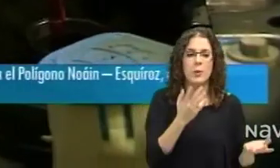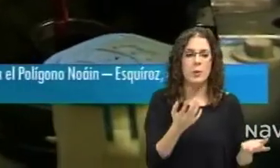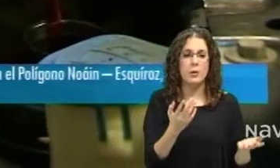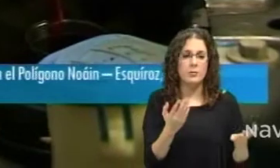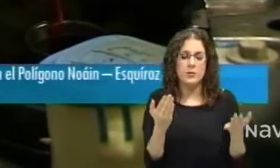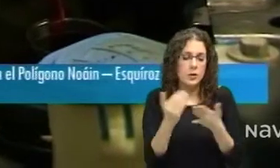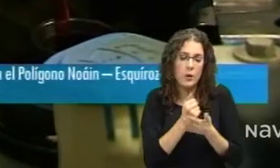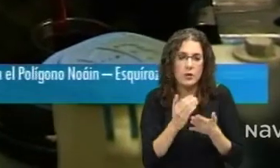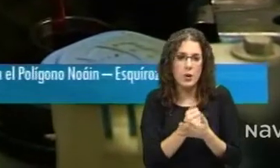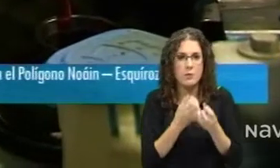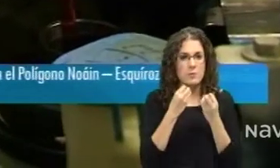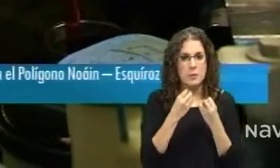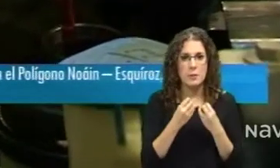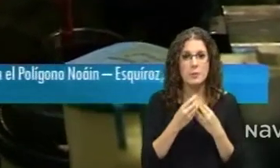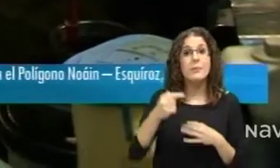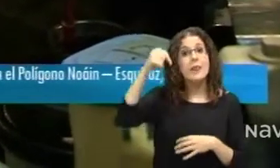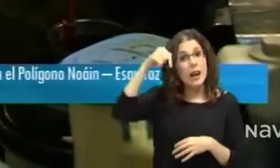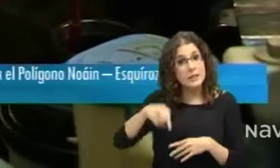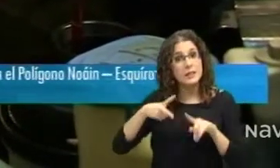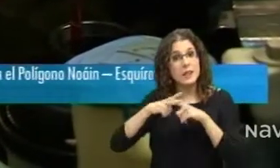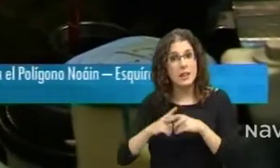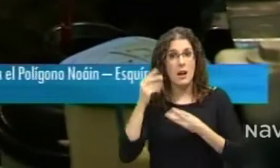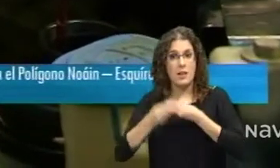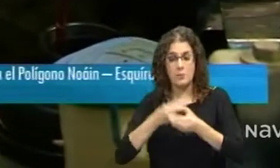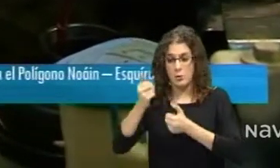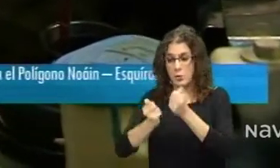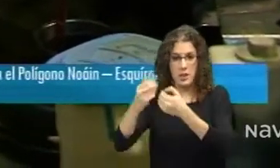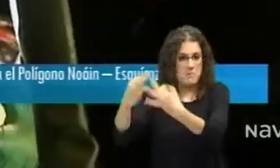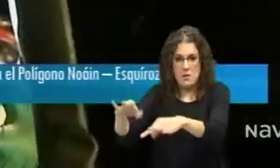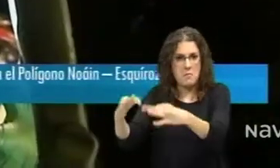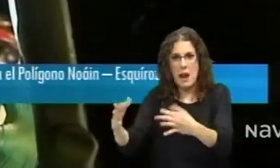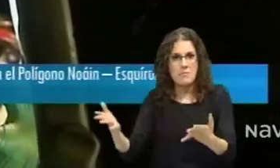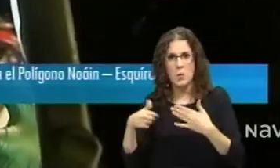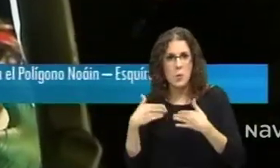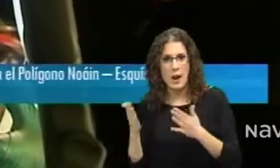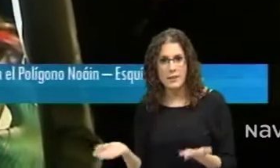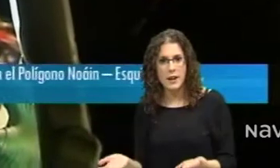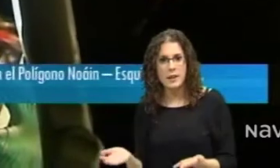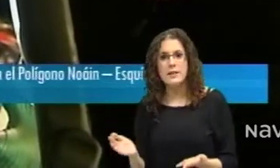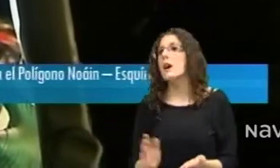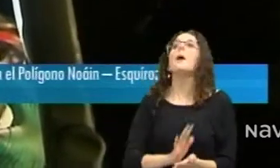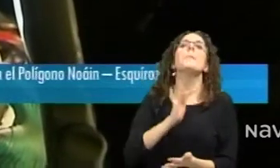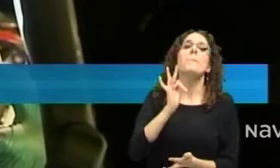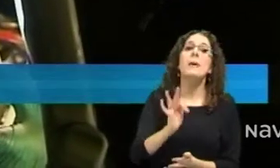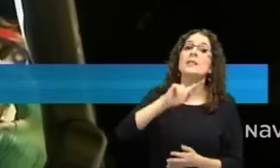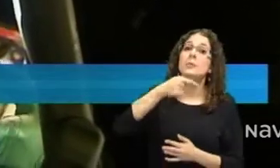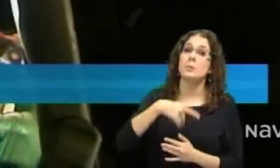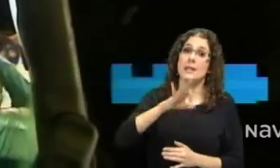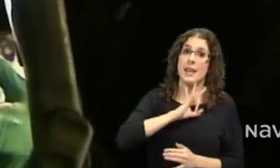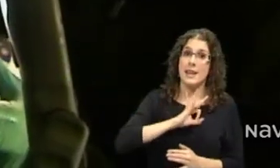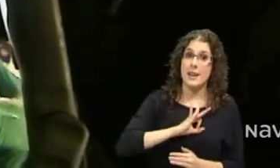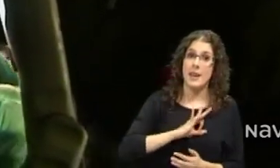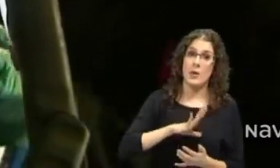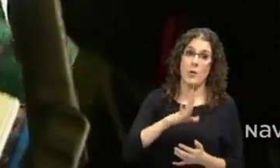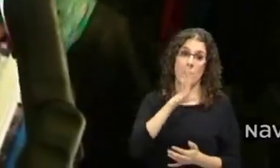reparación. Aquí en el taller se hacen coches de calle, coches digamos normales y ahora en enero o febrero me empezarán ya a traer